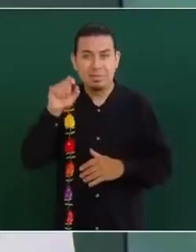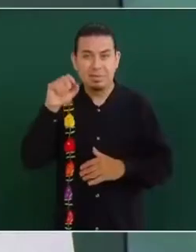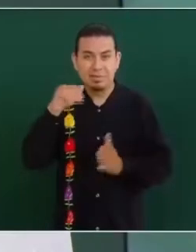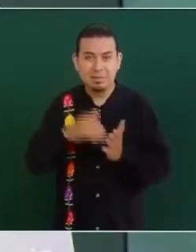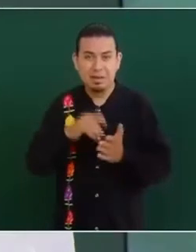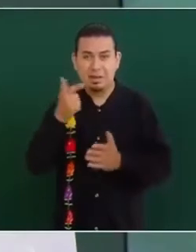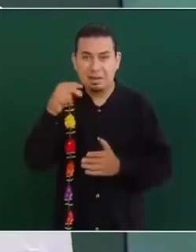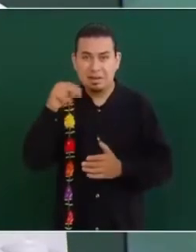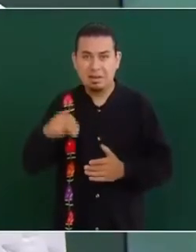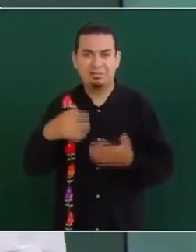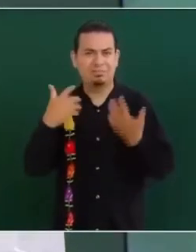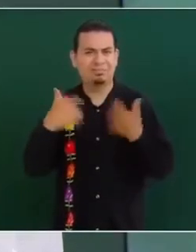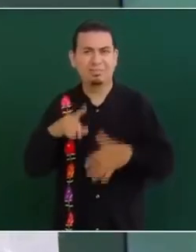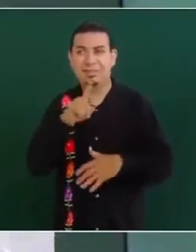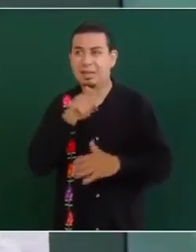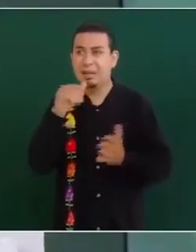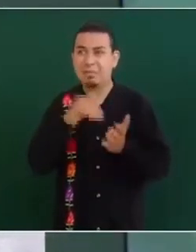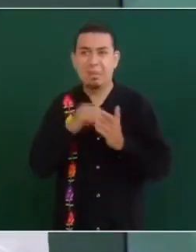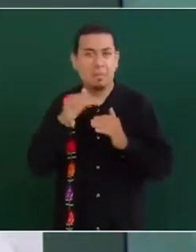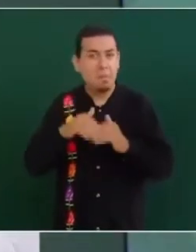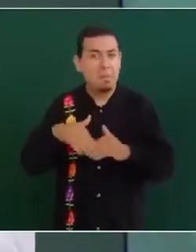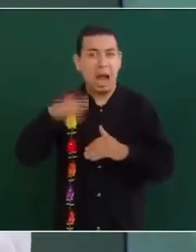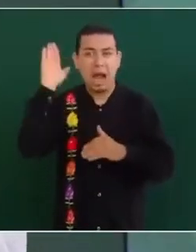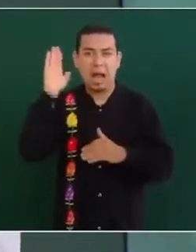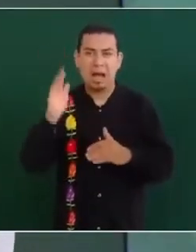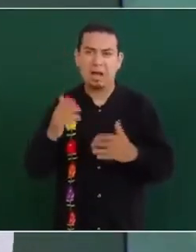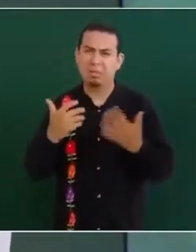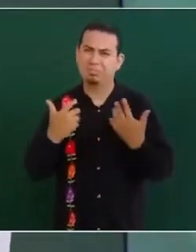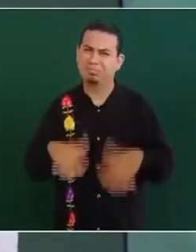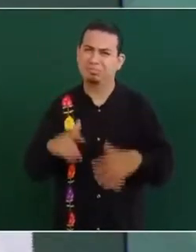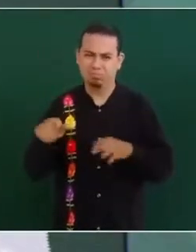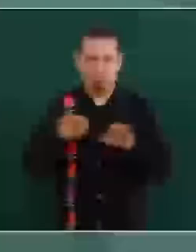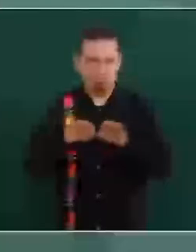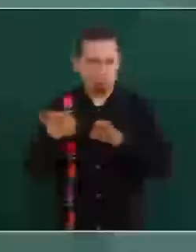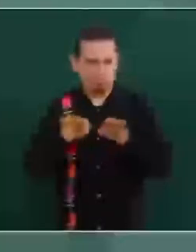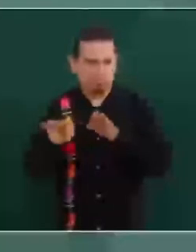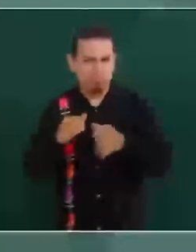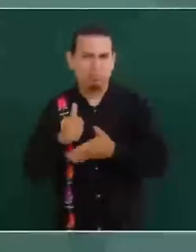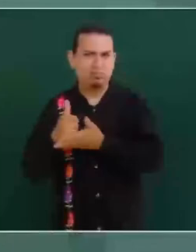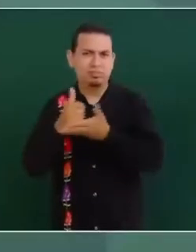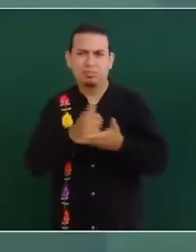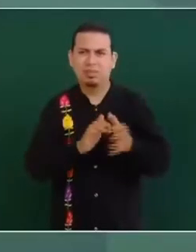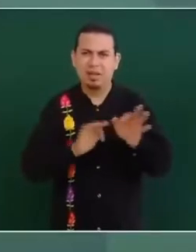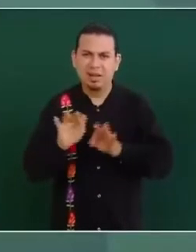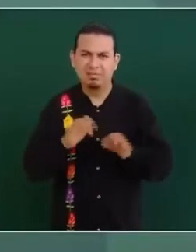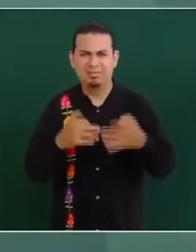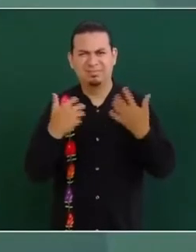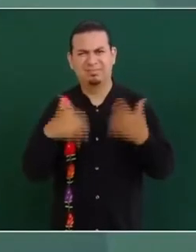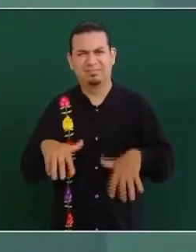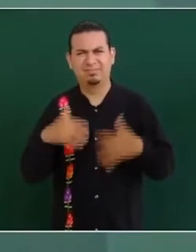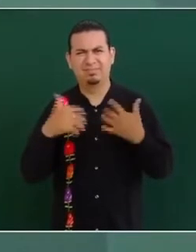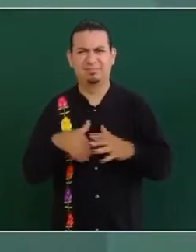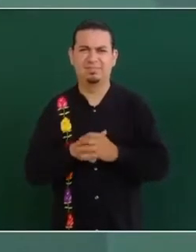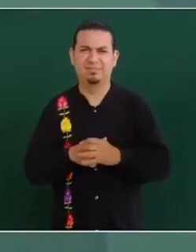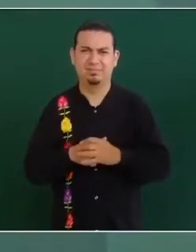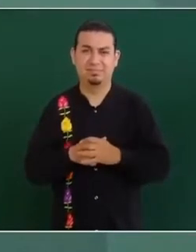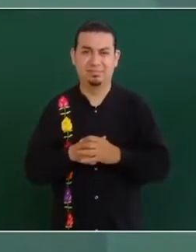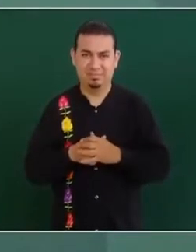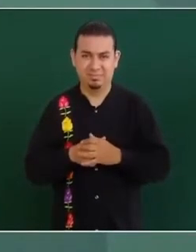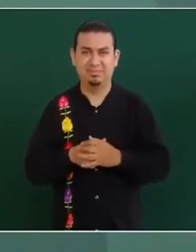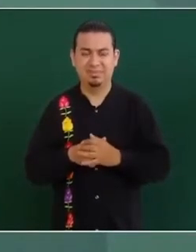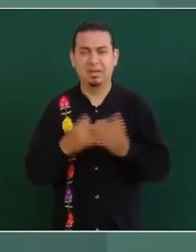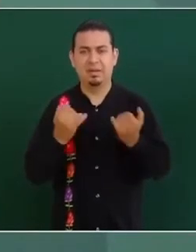tiene más de 100 mil elementos operativos, como